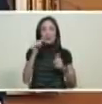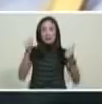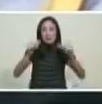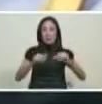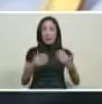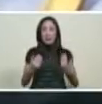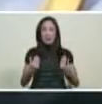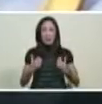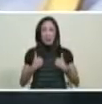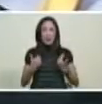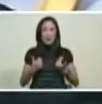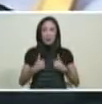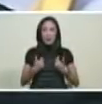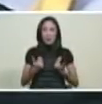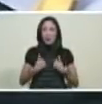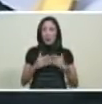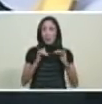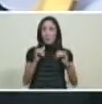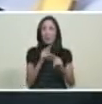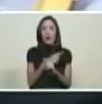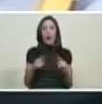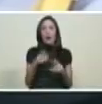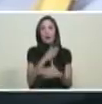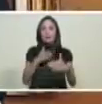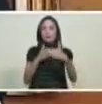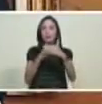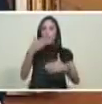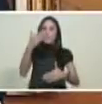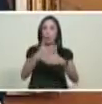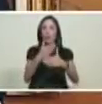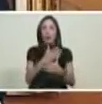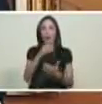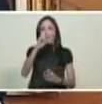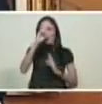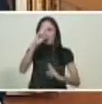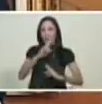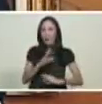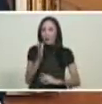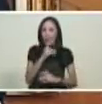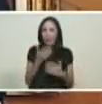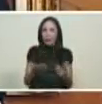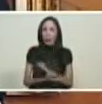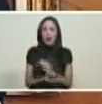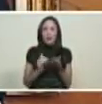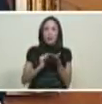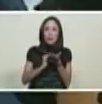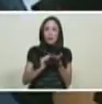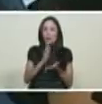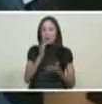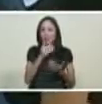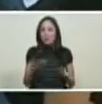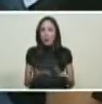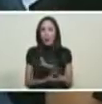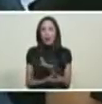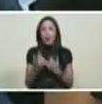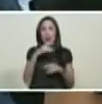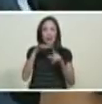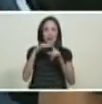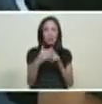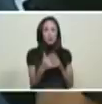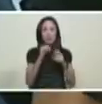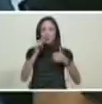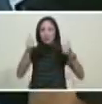penurias violenta su propio talento y respeta más los problemas que las soluciones la verdadera crisis